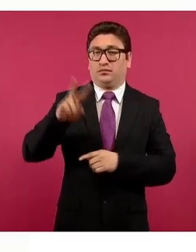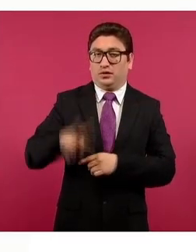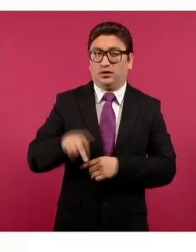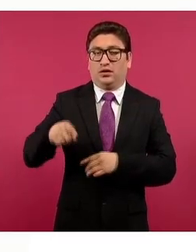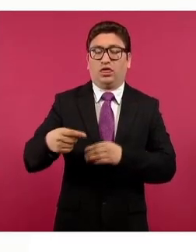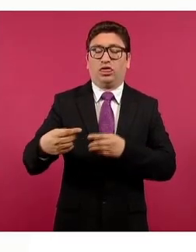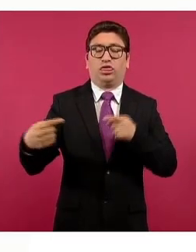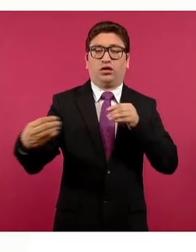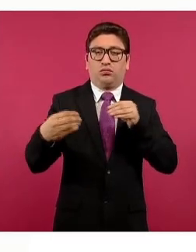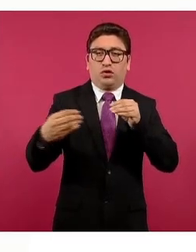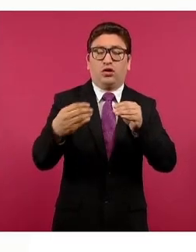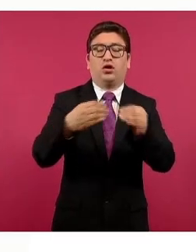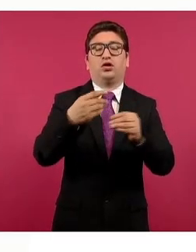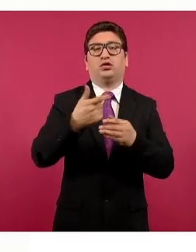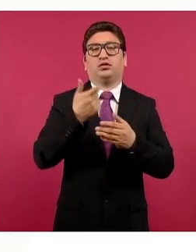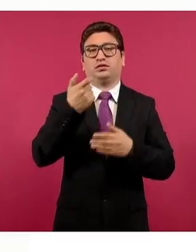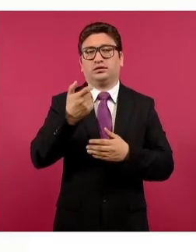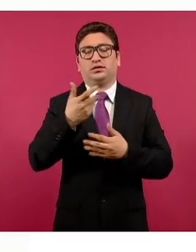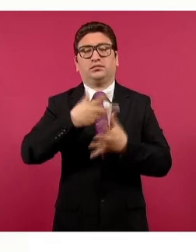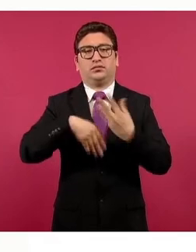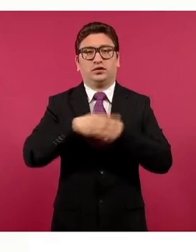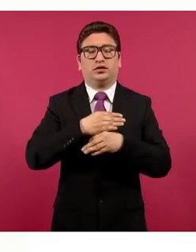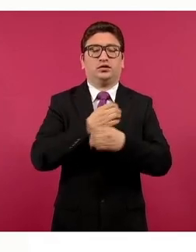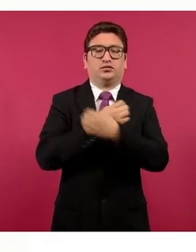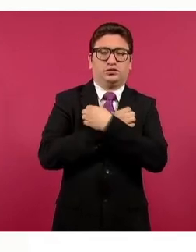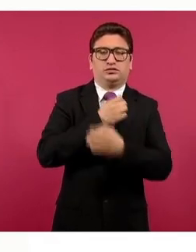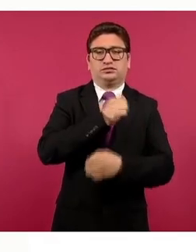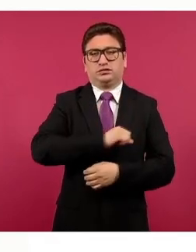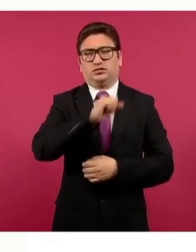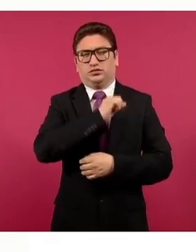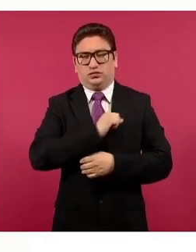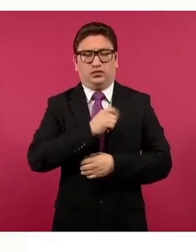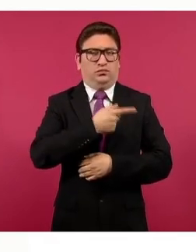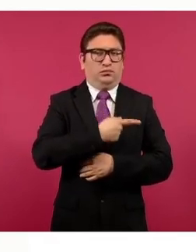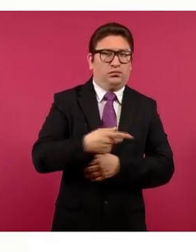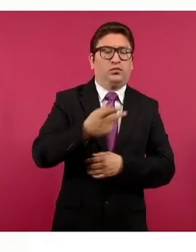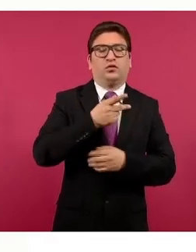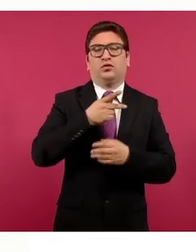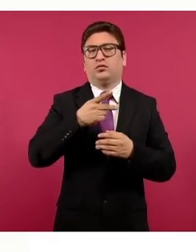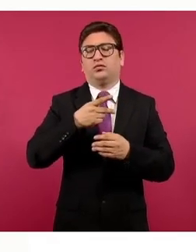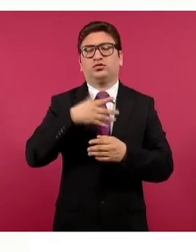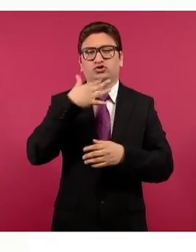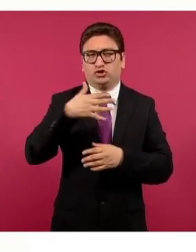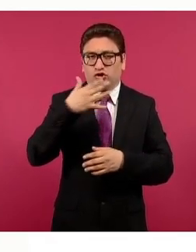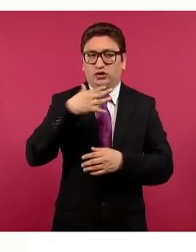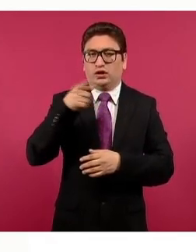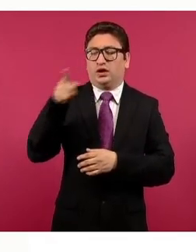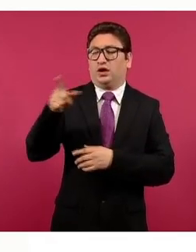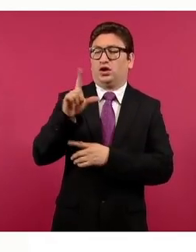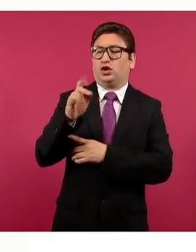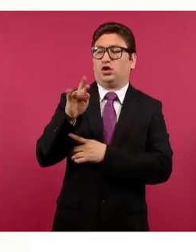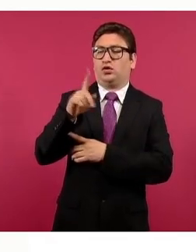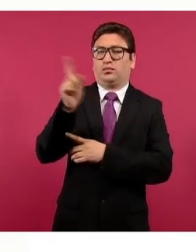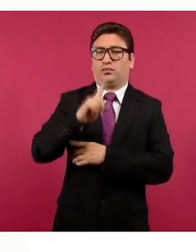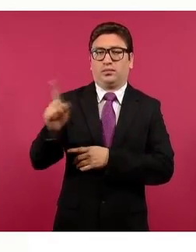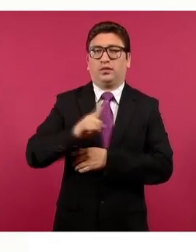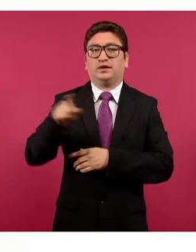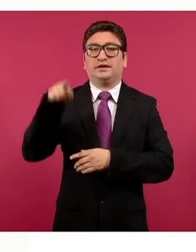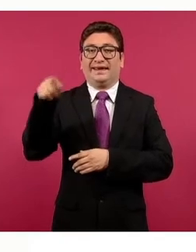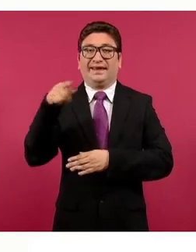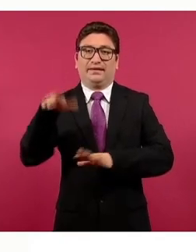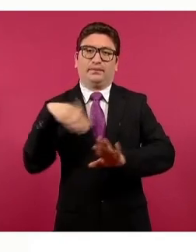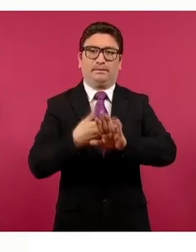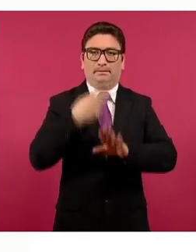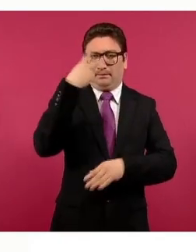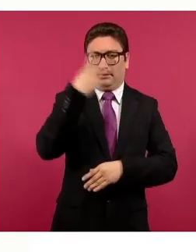pobrísimos resultados en economía, educación, salud, combate a la pobreza y a la corrupción, López es el principal victimario de México. Esto,